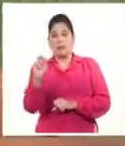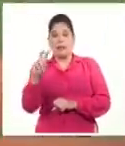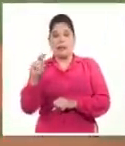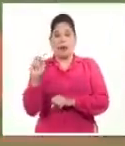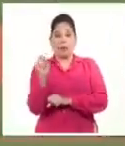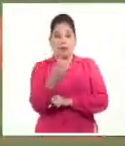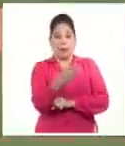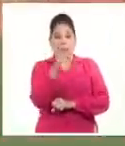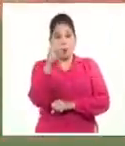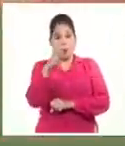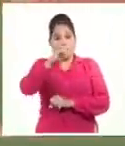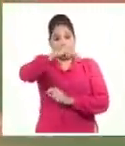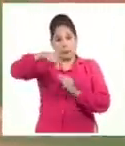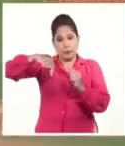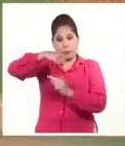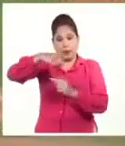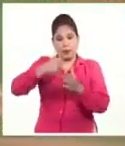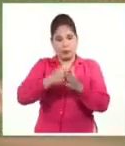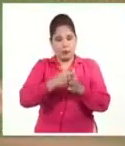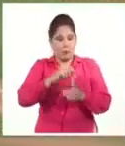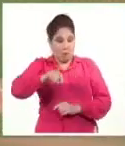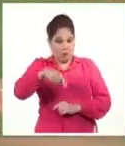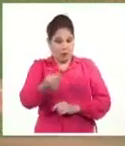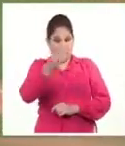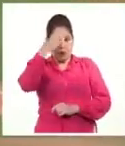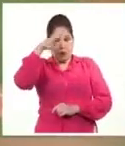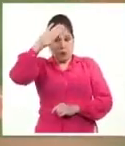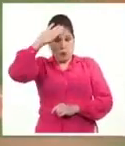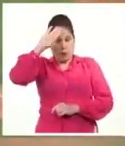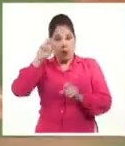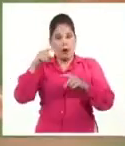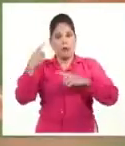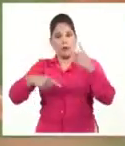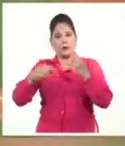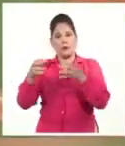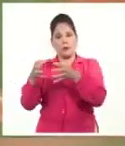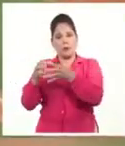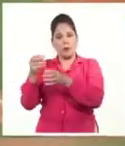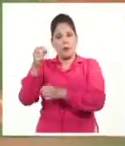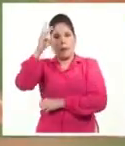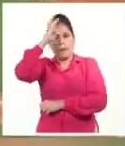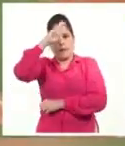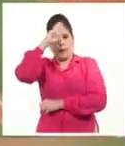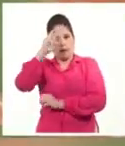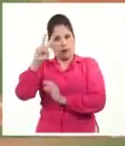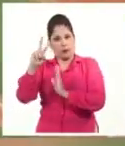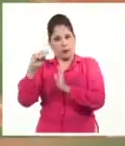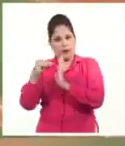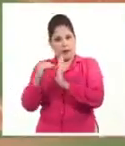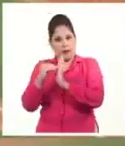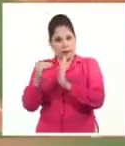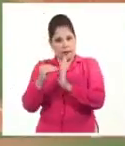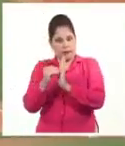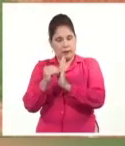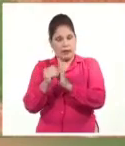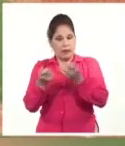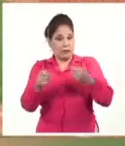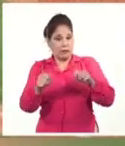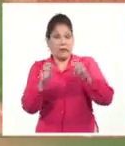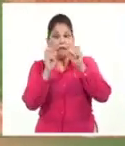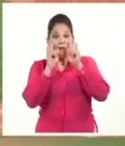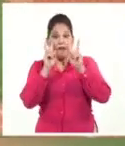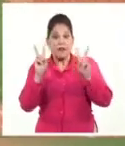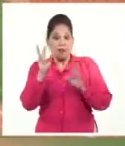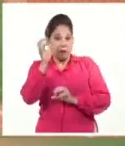4 carreras impulsadas. Mañana Cuba enfrentará a México a partir de las 2 de la tarde con transmisión en vivo